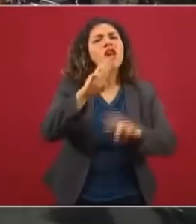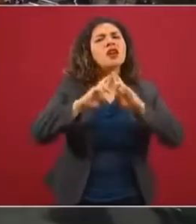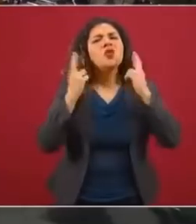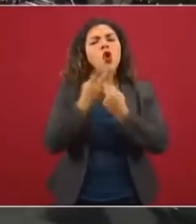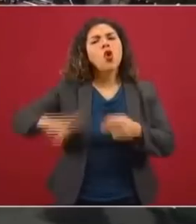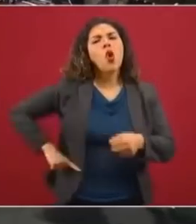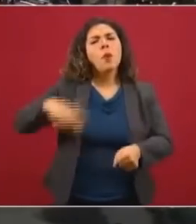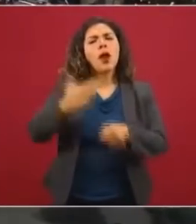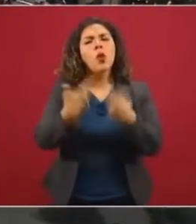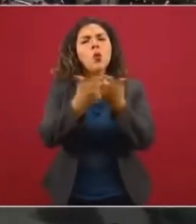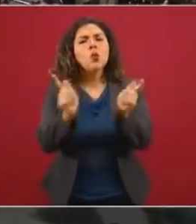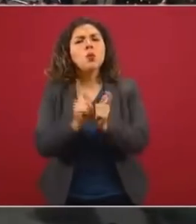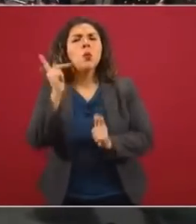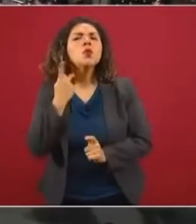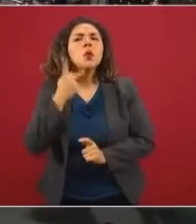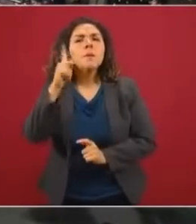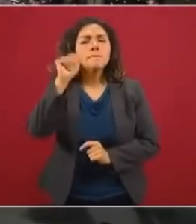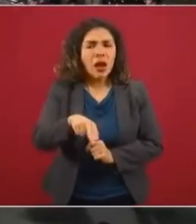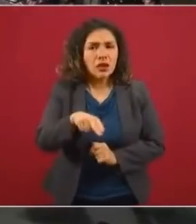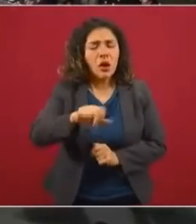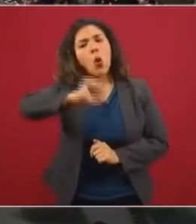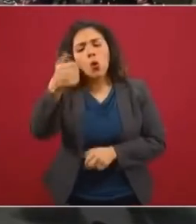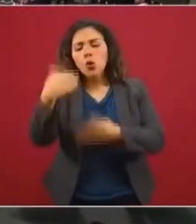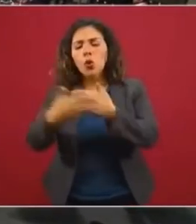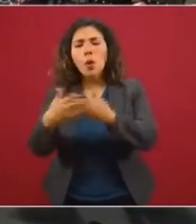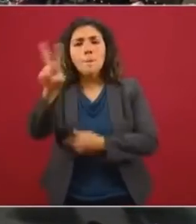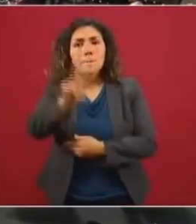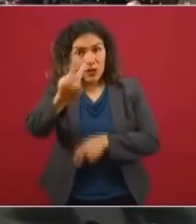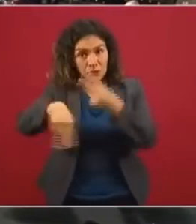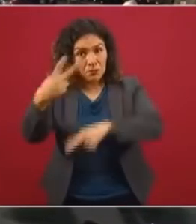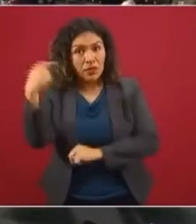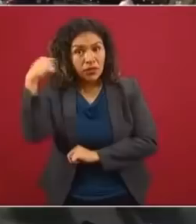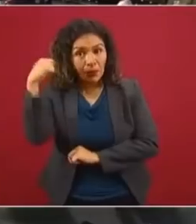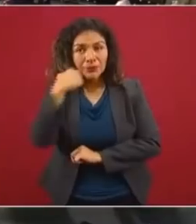gobernadores del PAN y si el viernes irá a Tabasco. Sí. Por favor.